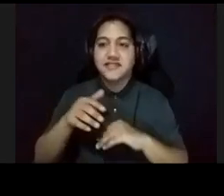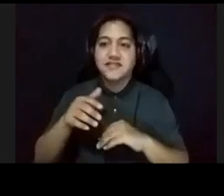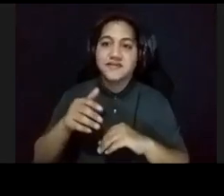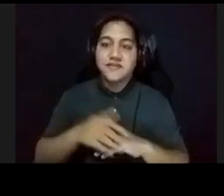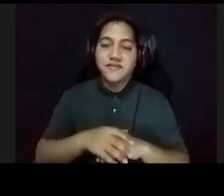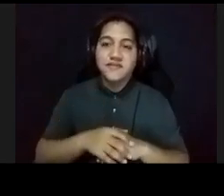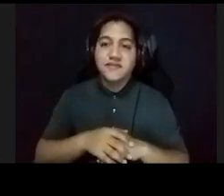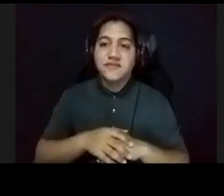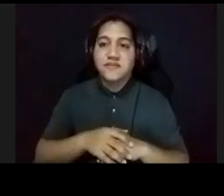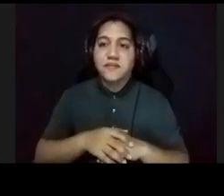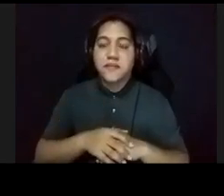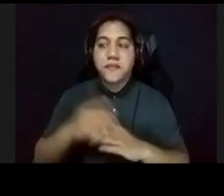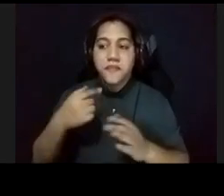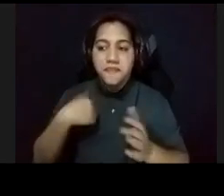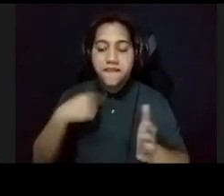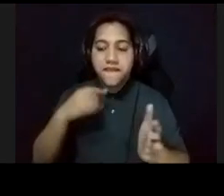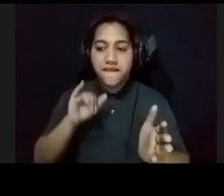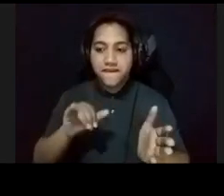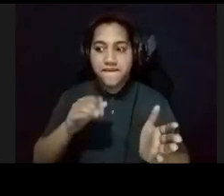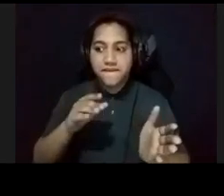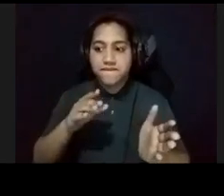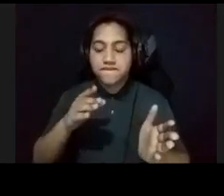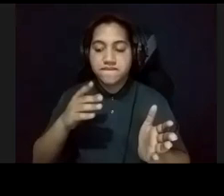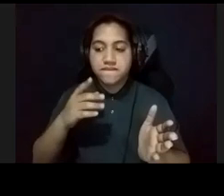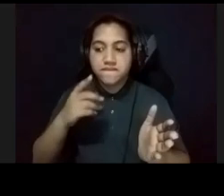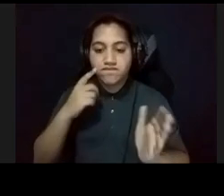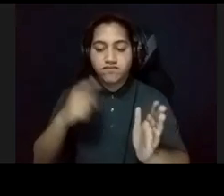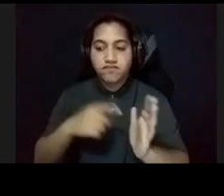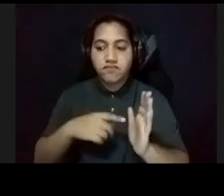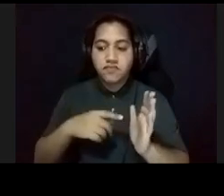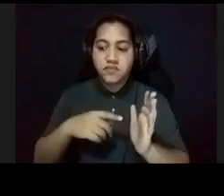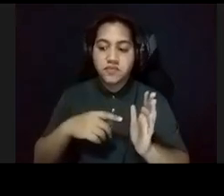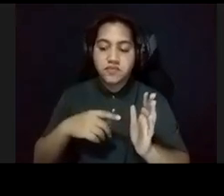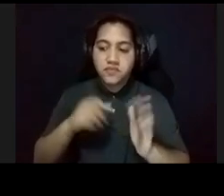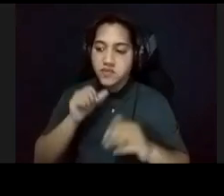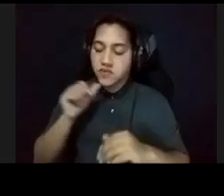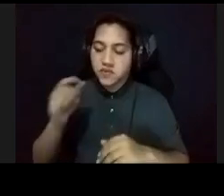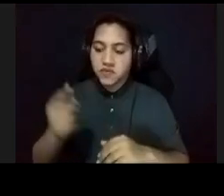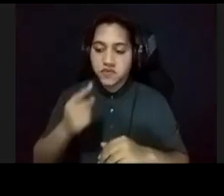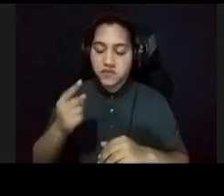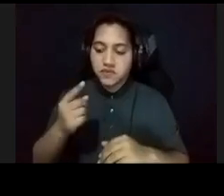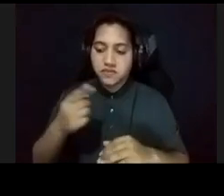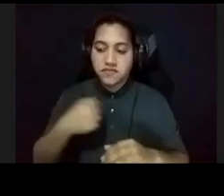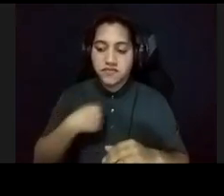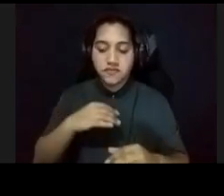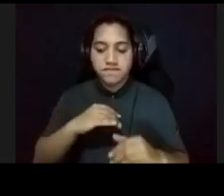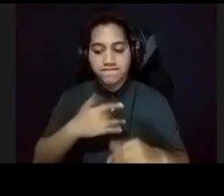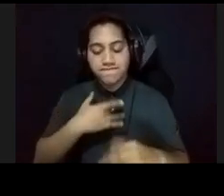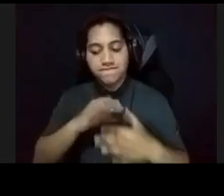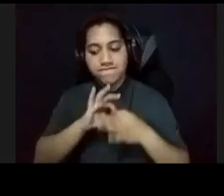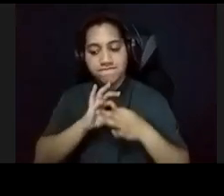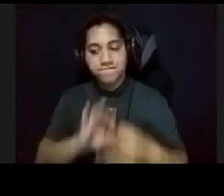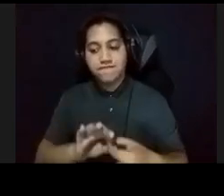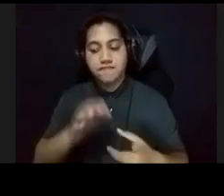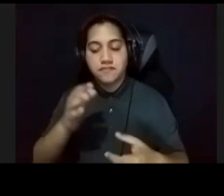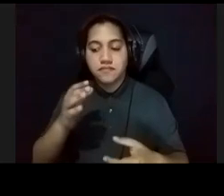me llama mucho esa pieza, y me, me identifico con ella, no solamente por lo que hablé con él, sino por lo que representa,